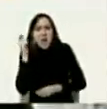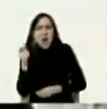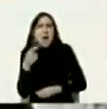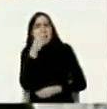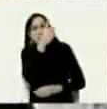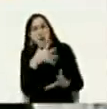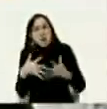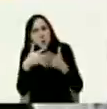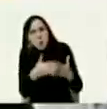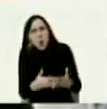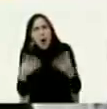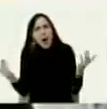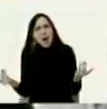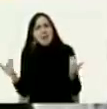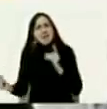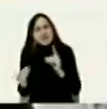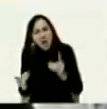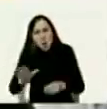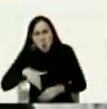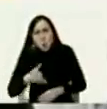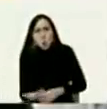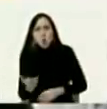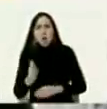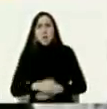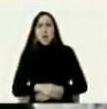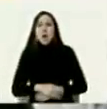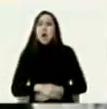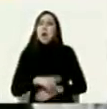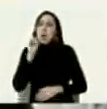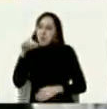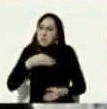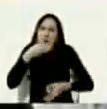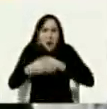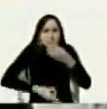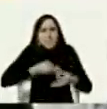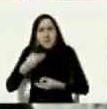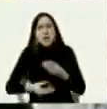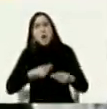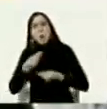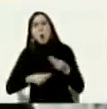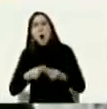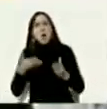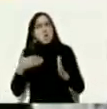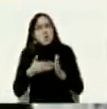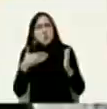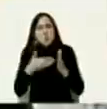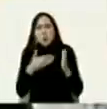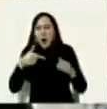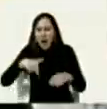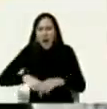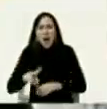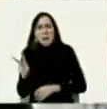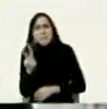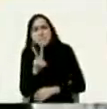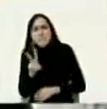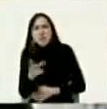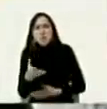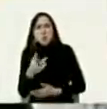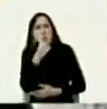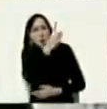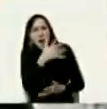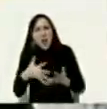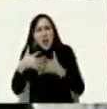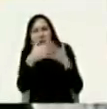Unidos hable con usted puede también describirnos qué impacto ha tenido o las sanciones económicas impuestas por Estados Unidos